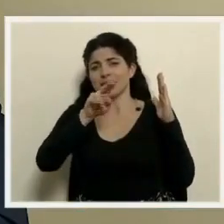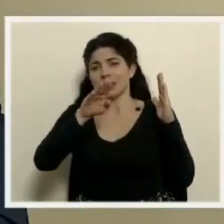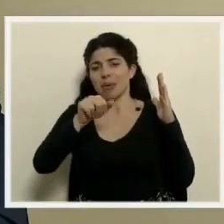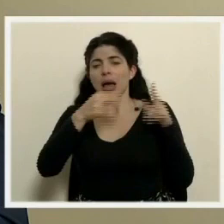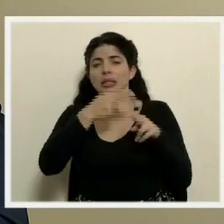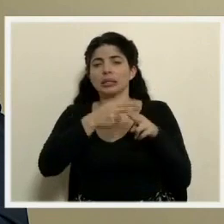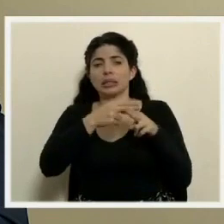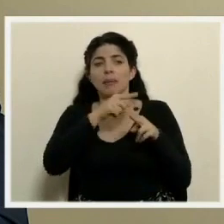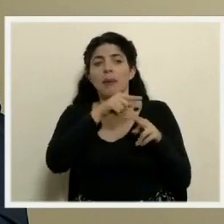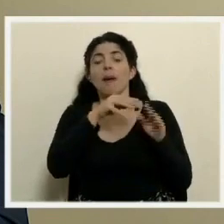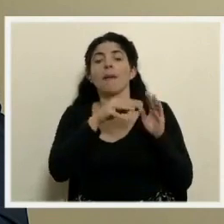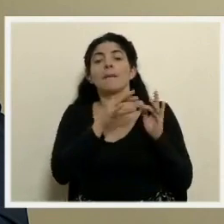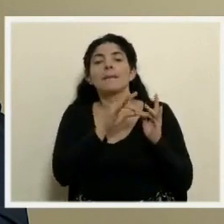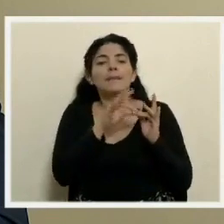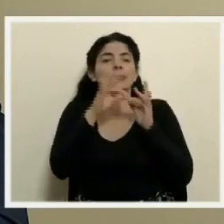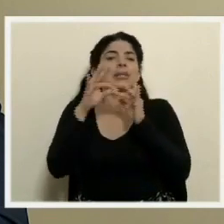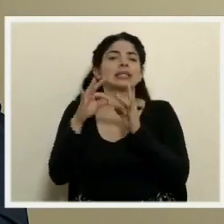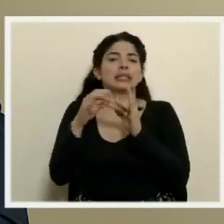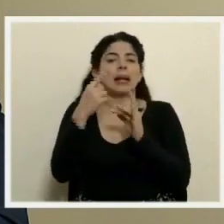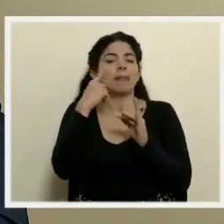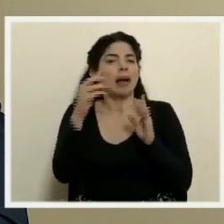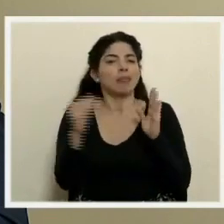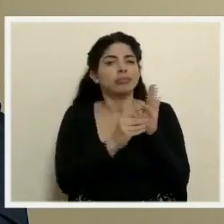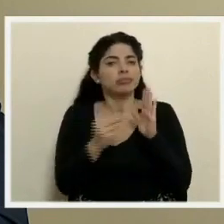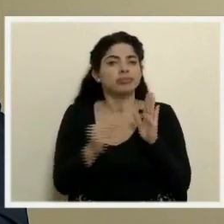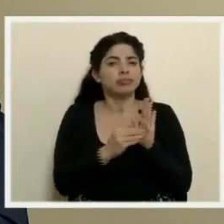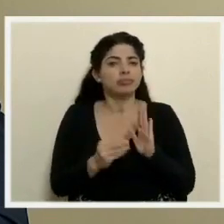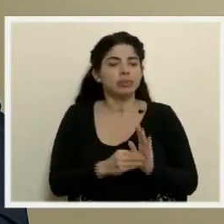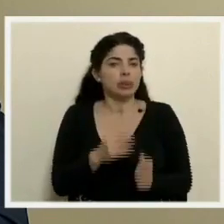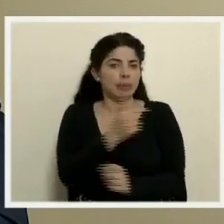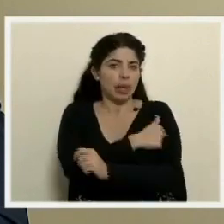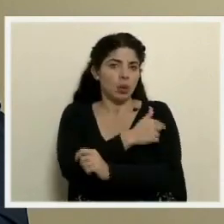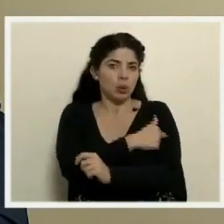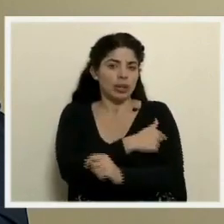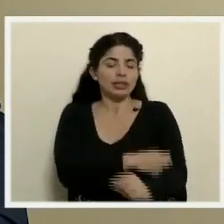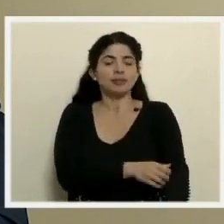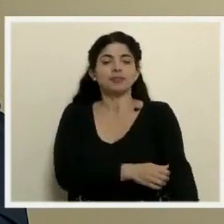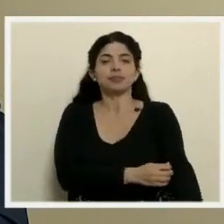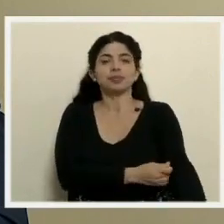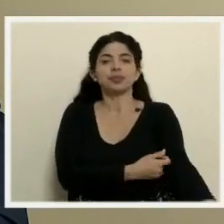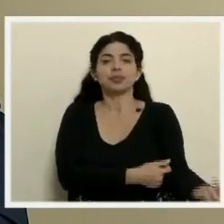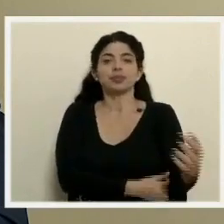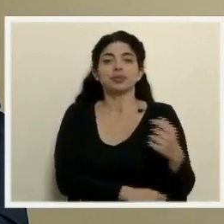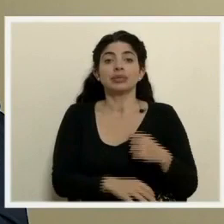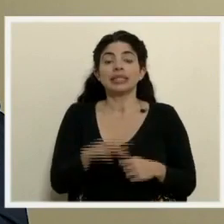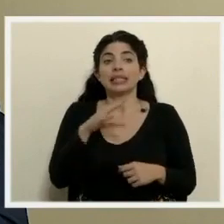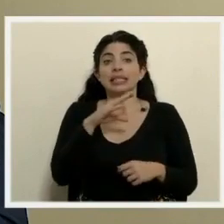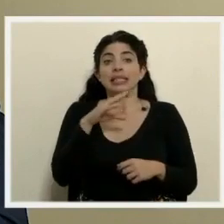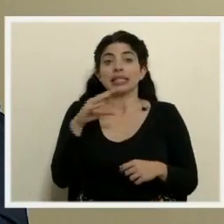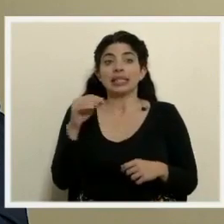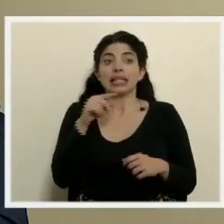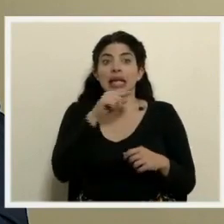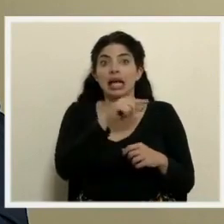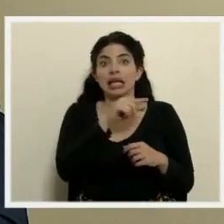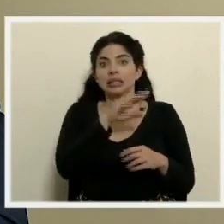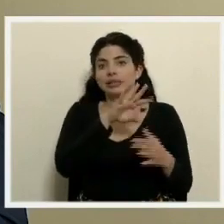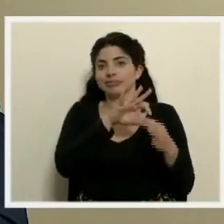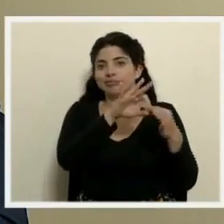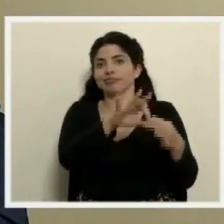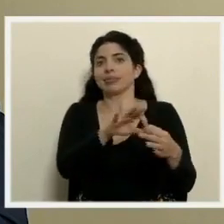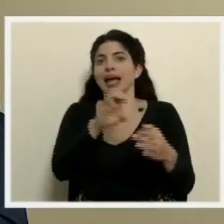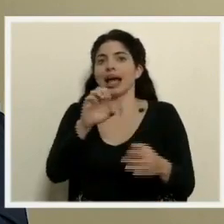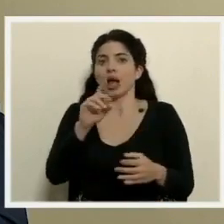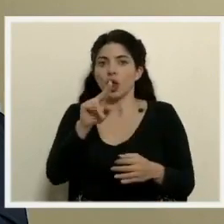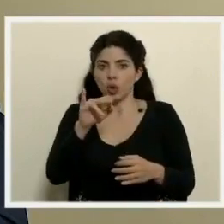módulo que se diseñó específicamente para registrar las vacunas y el que es un componente del EDUS y ahí se